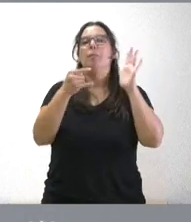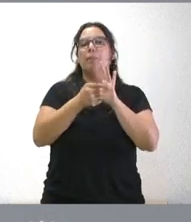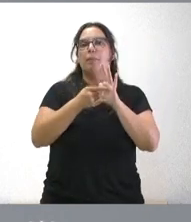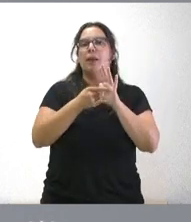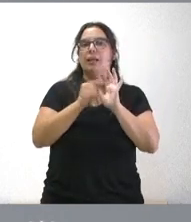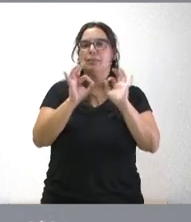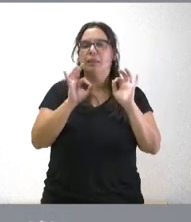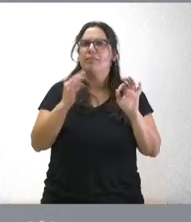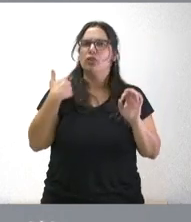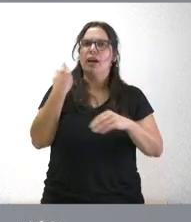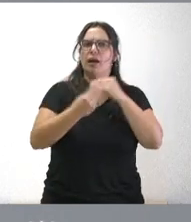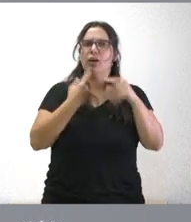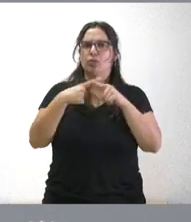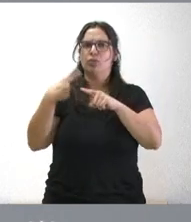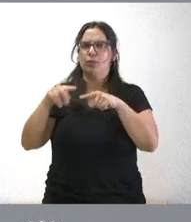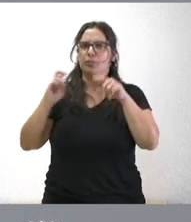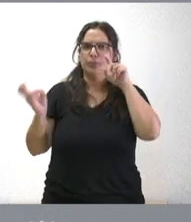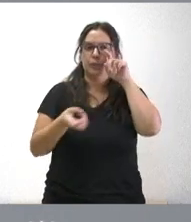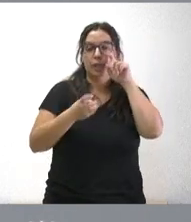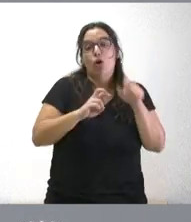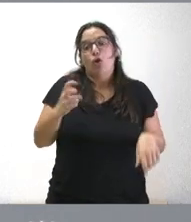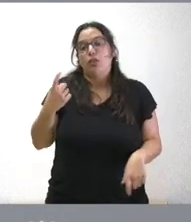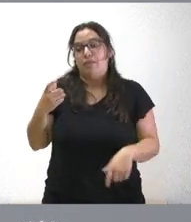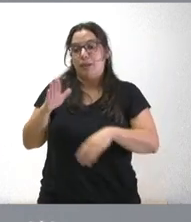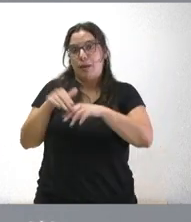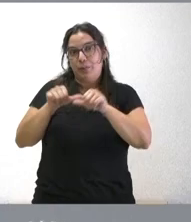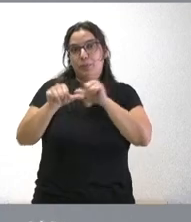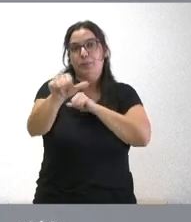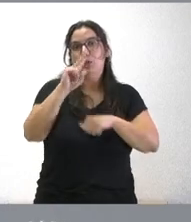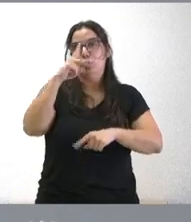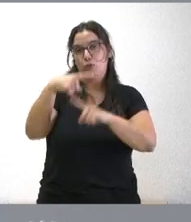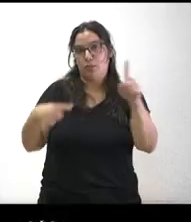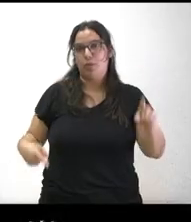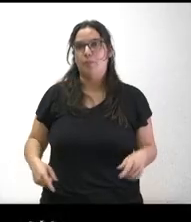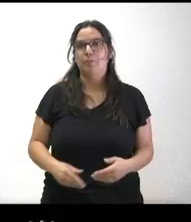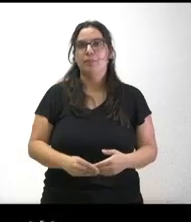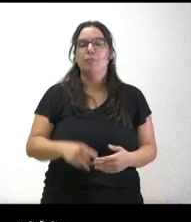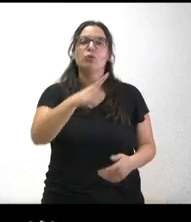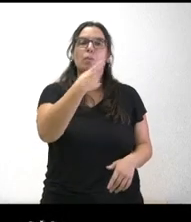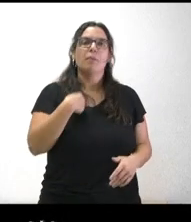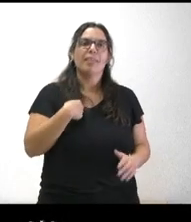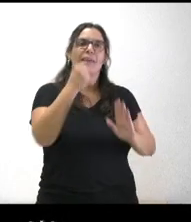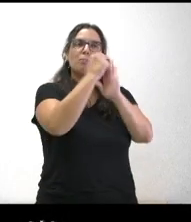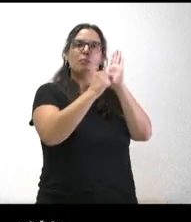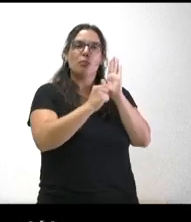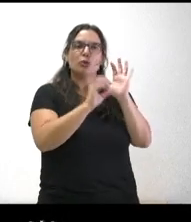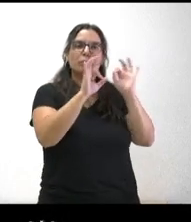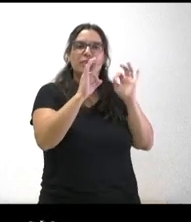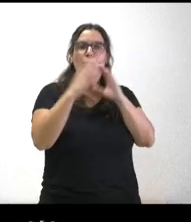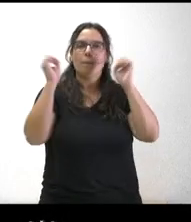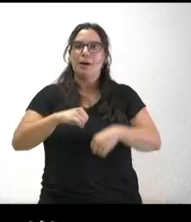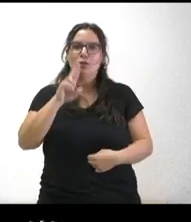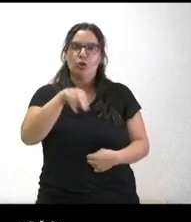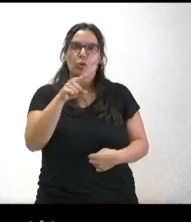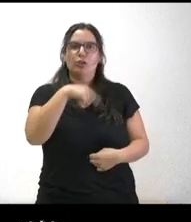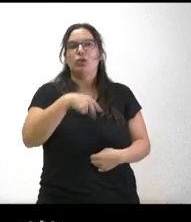espera se han hecho bastantes cosas y nos quedan algunas para hacer en los dos próximos años y medio Lo que usted me dice no eran puntos específicos del pacto eran puntos